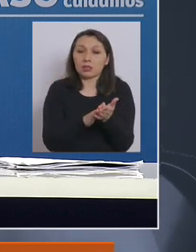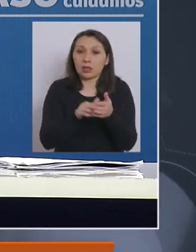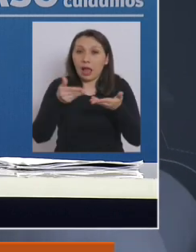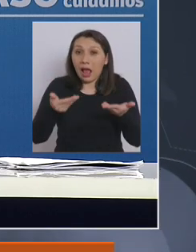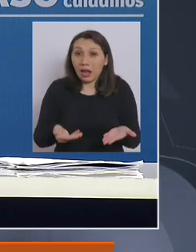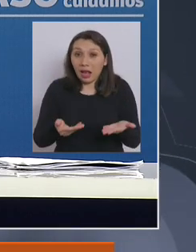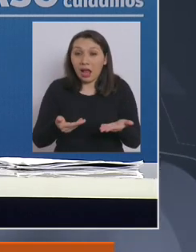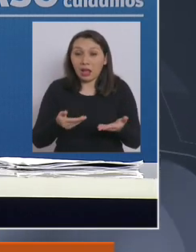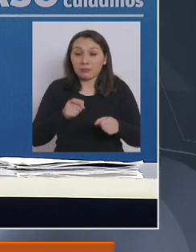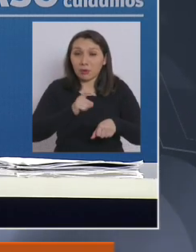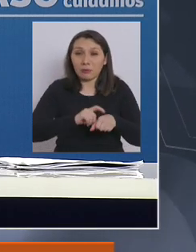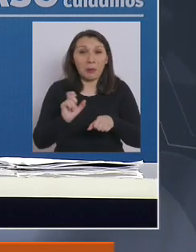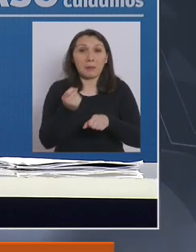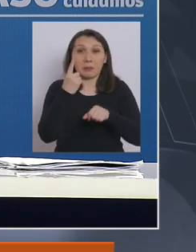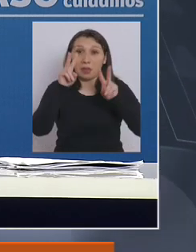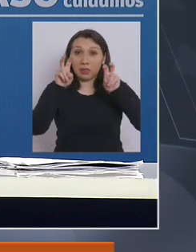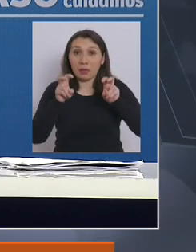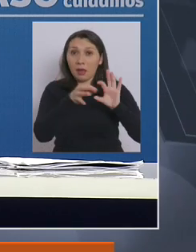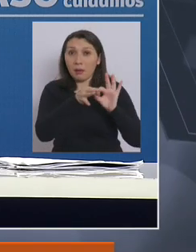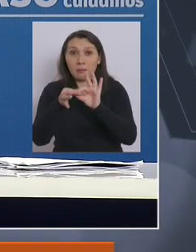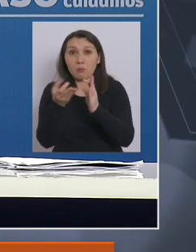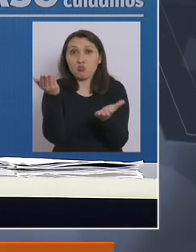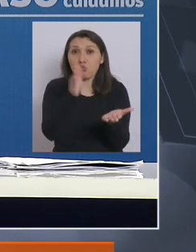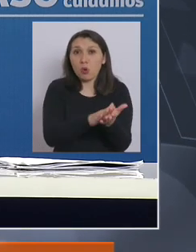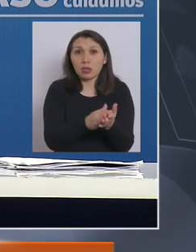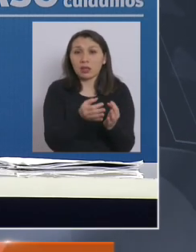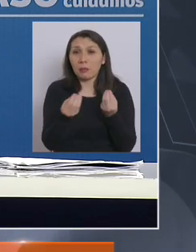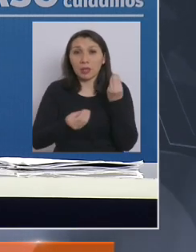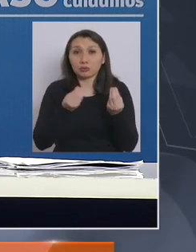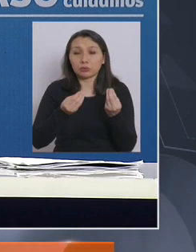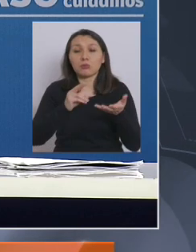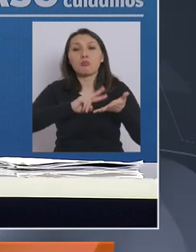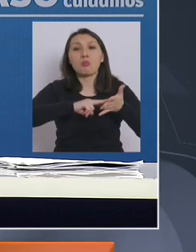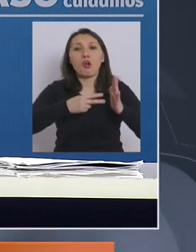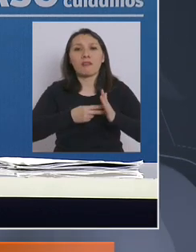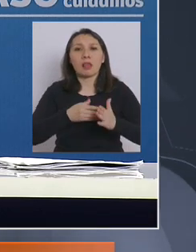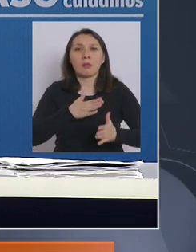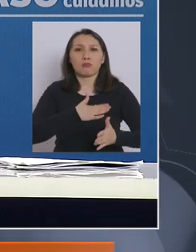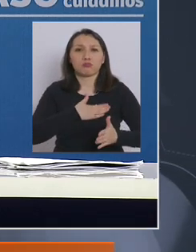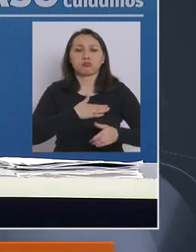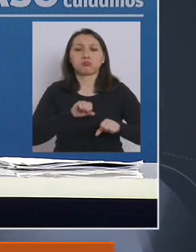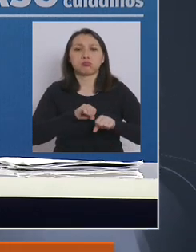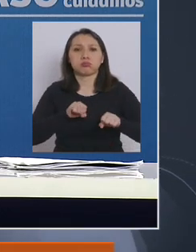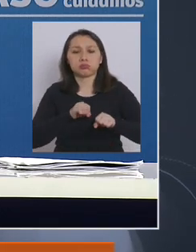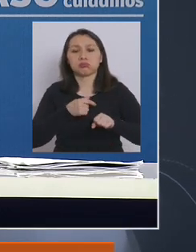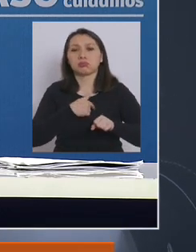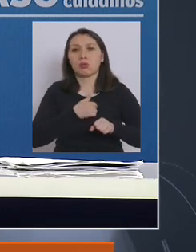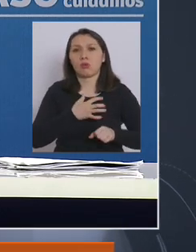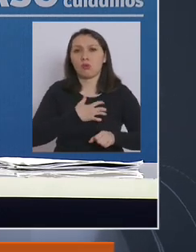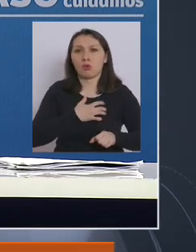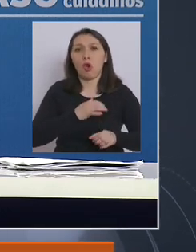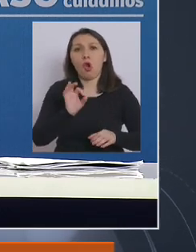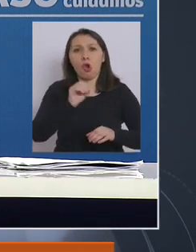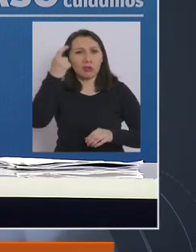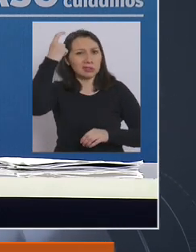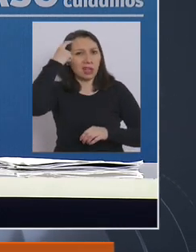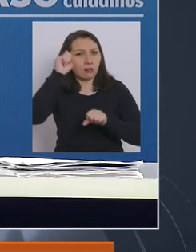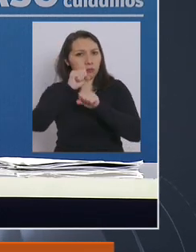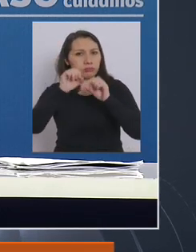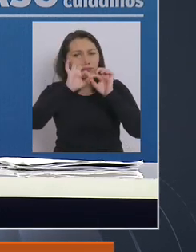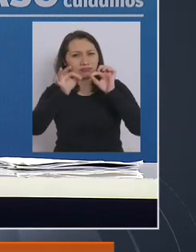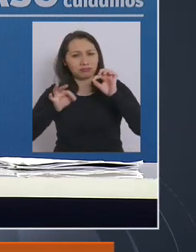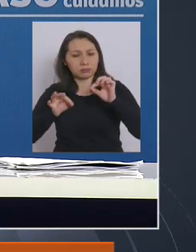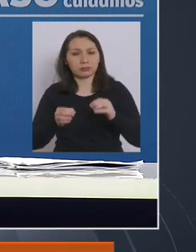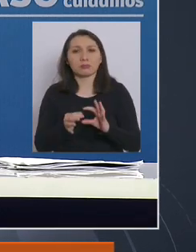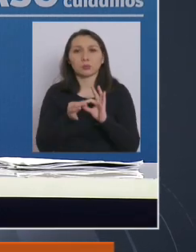en este lugar, en este momento, la primera causa de muerte son los problemas cardiovasculares, ya sea cardíacos o cerebrovasculares.